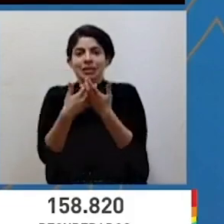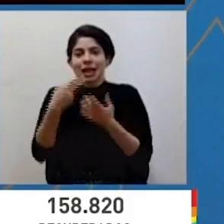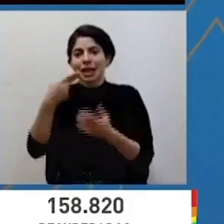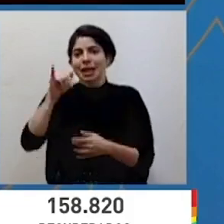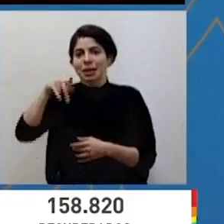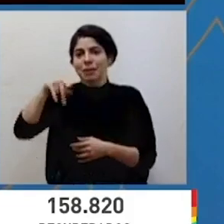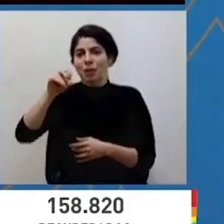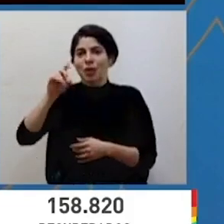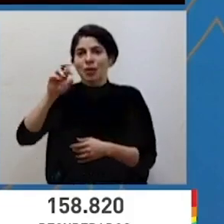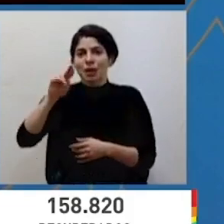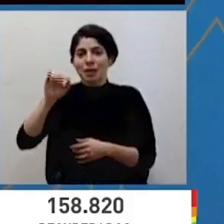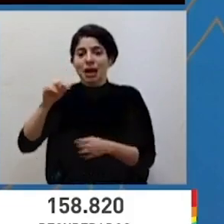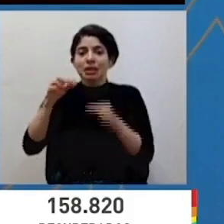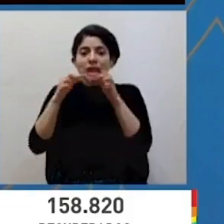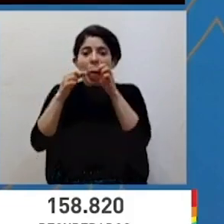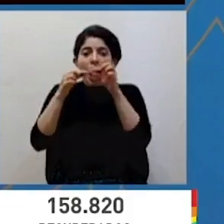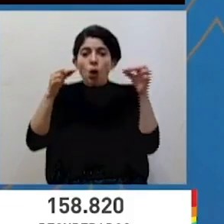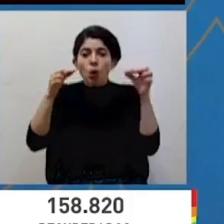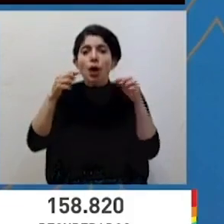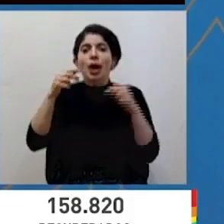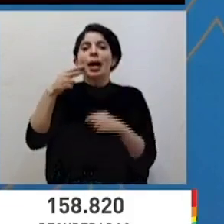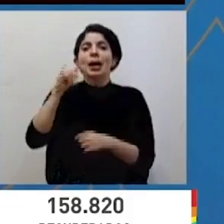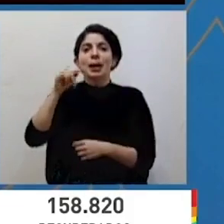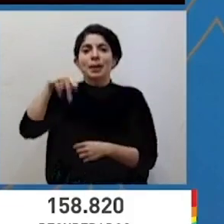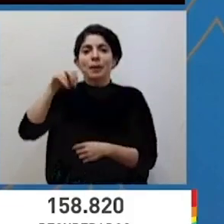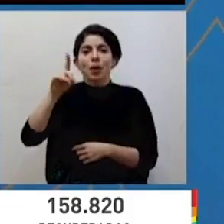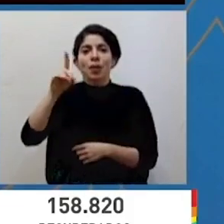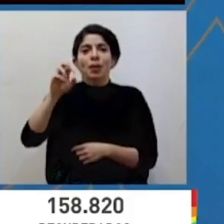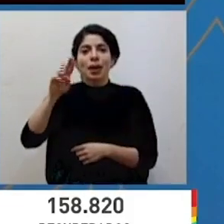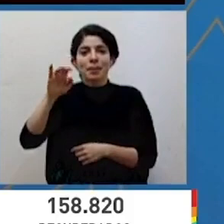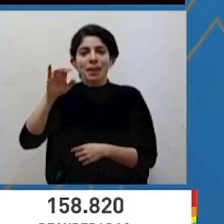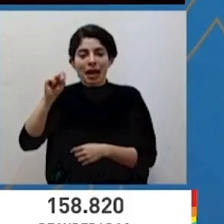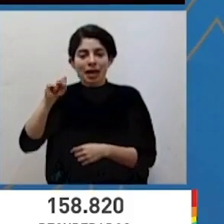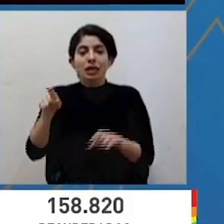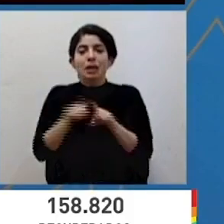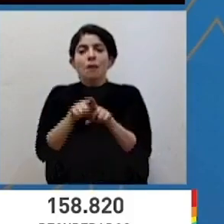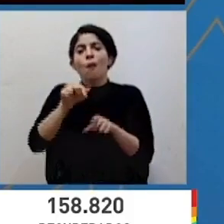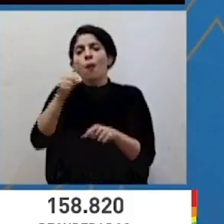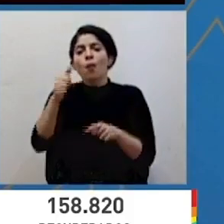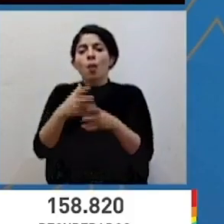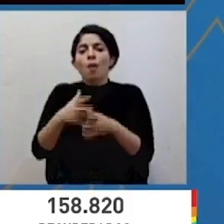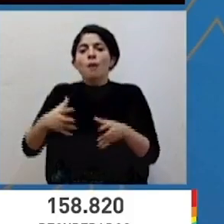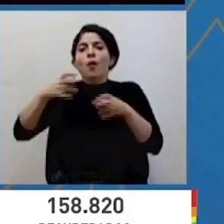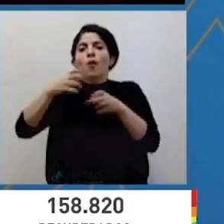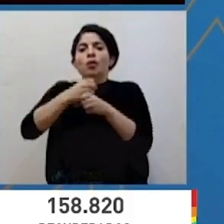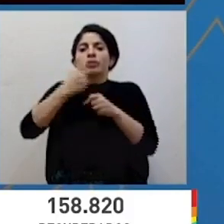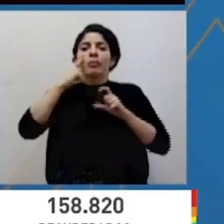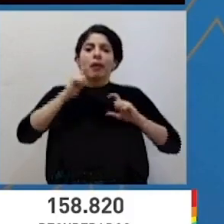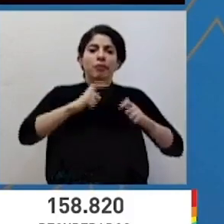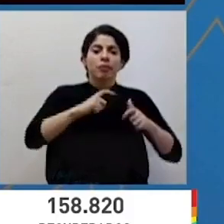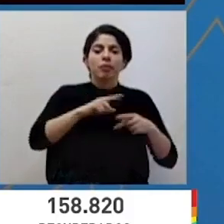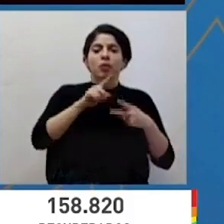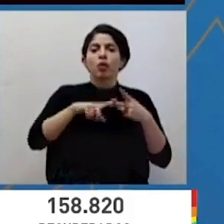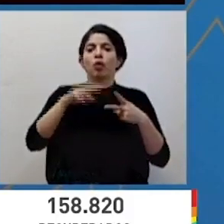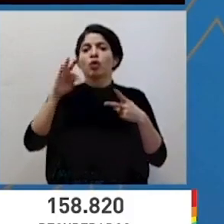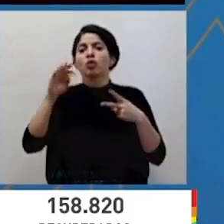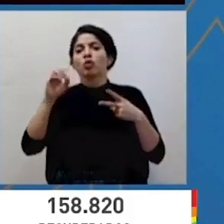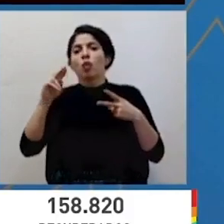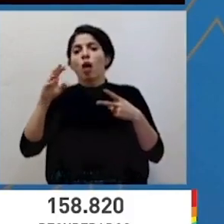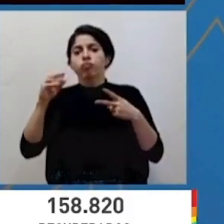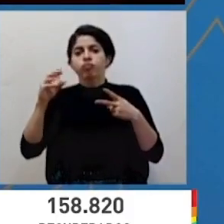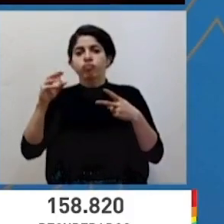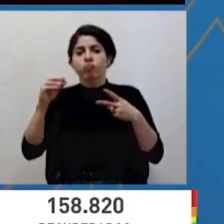las agujas hipodérmicas y también otros accesorios como bolsas para manejo de desechos, torundas de